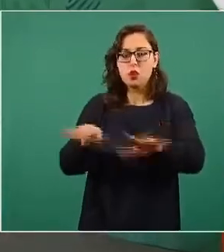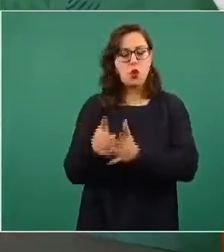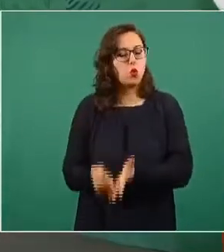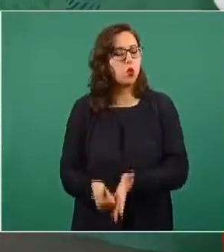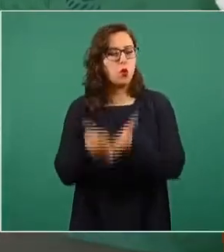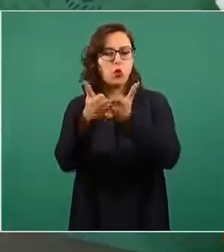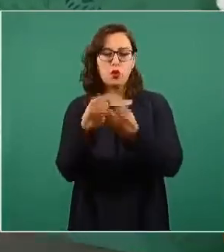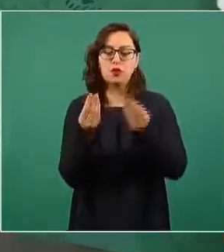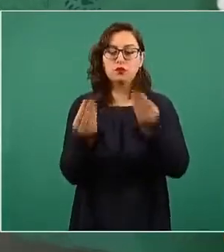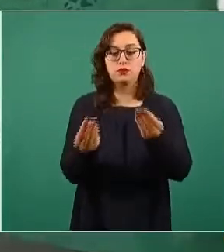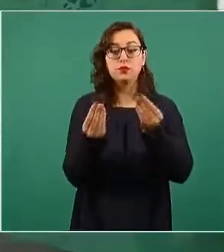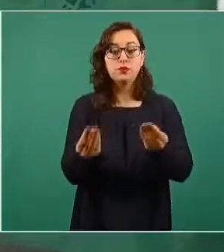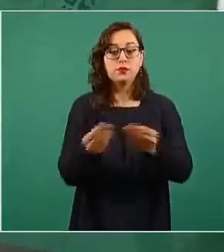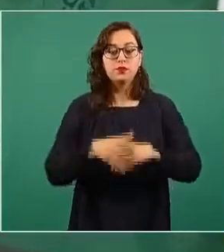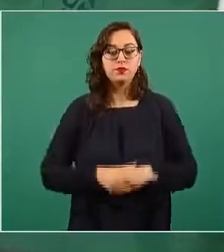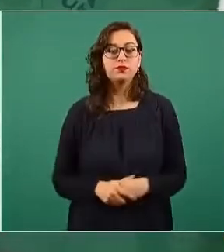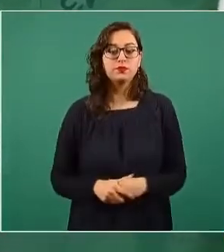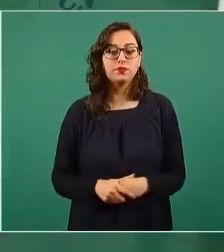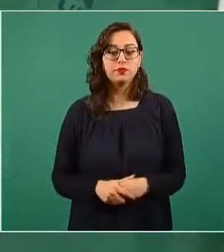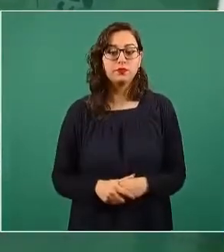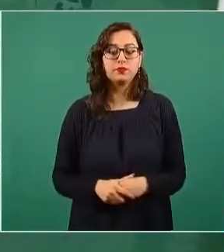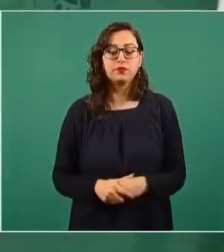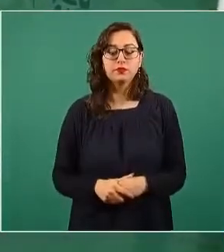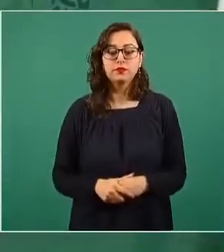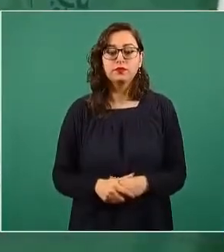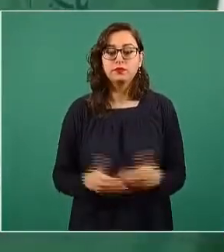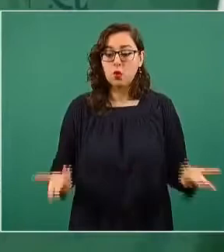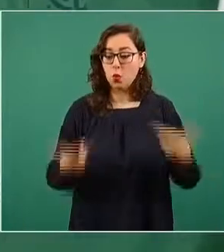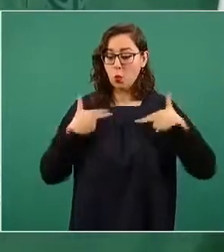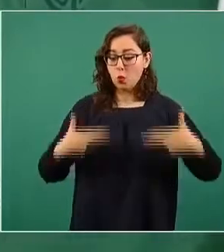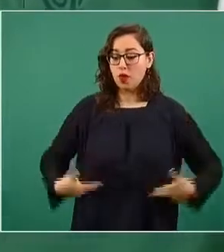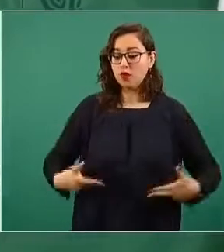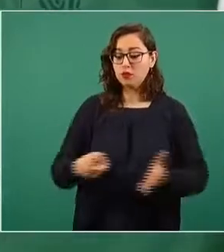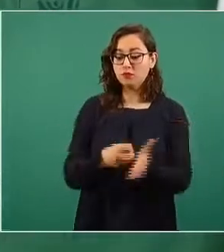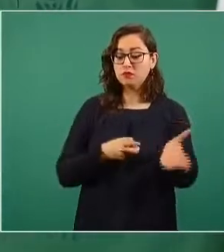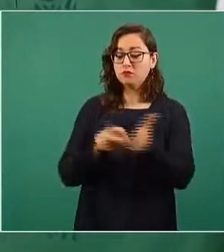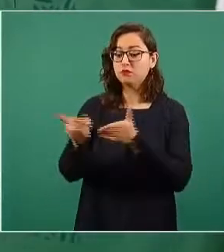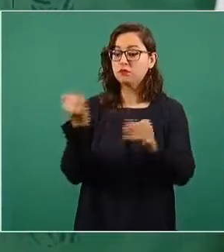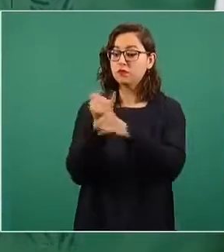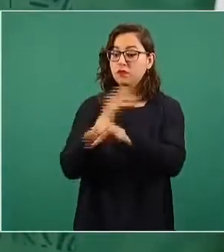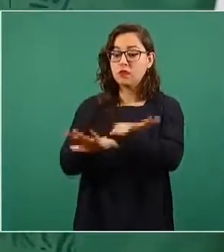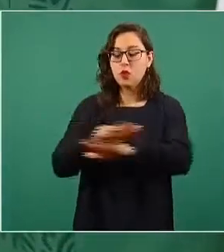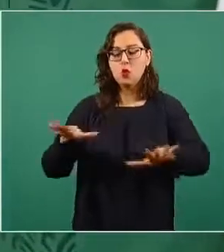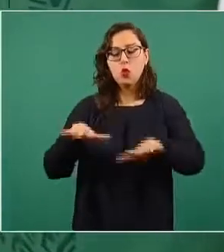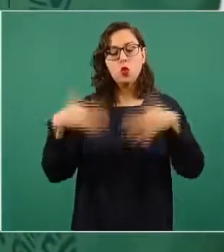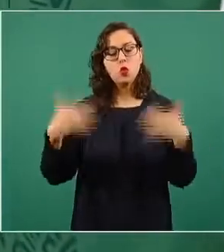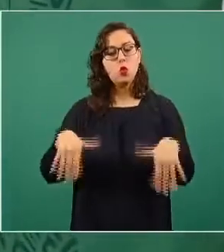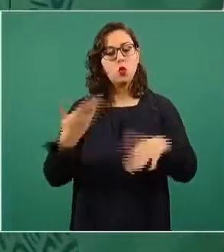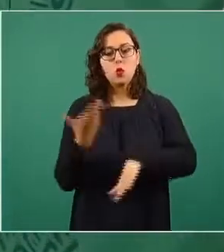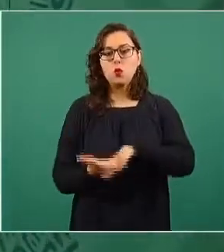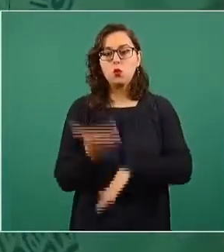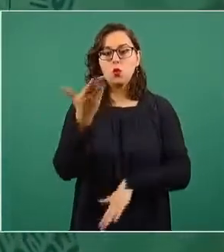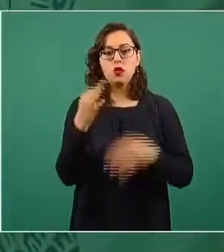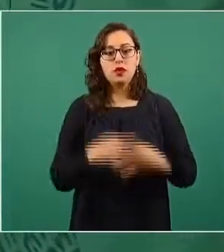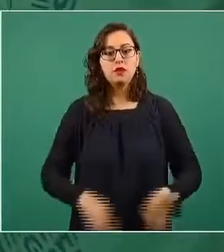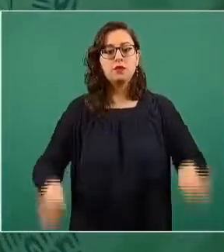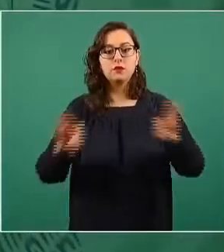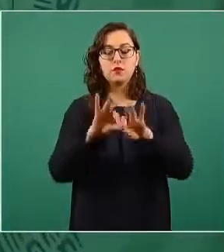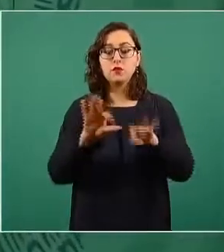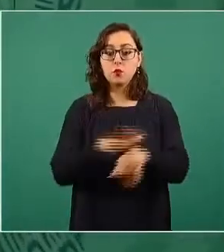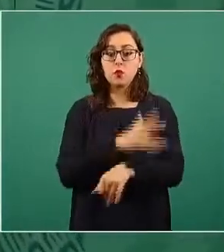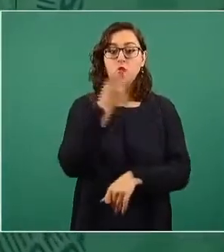ocasiones, el derecho humano a recibir y brindar información es esencial y por ello requiere de la mayor